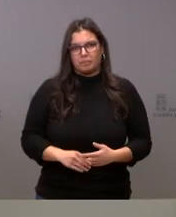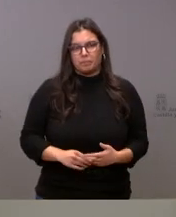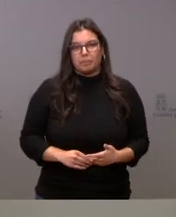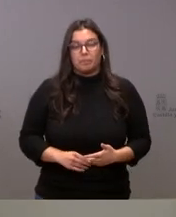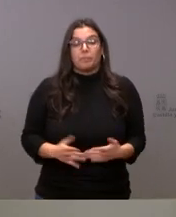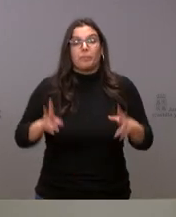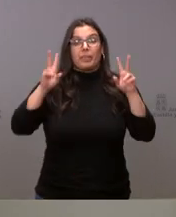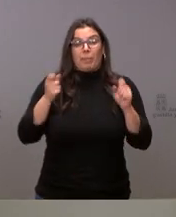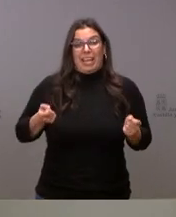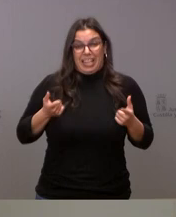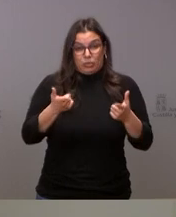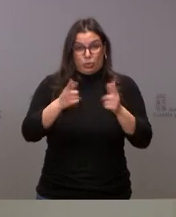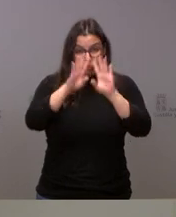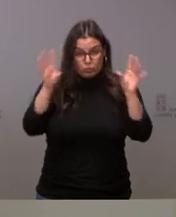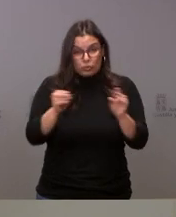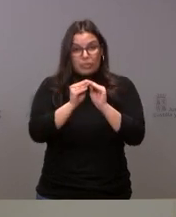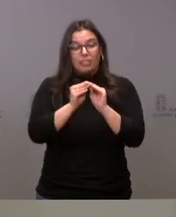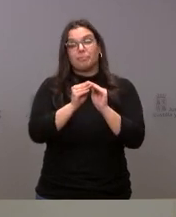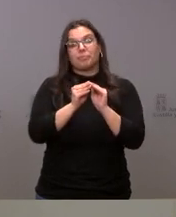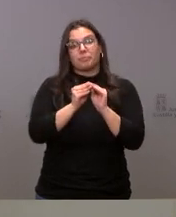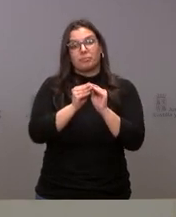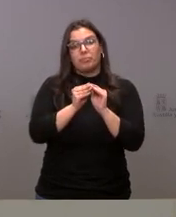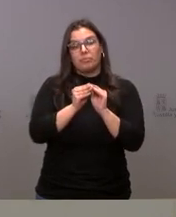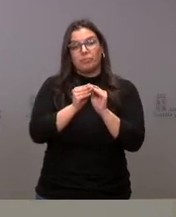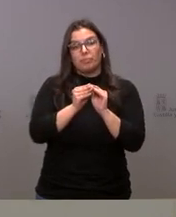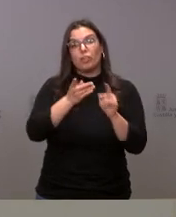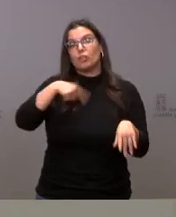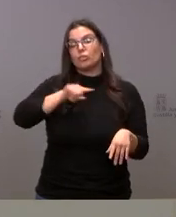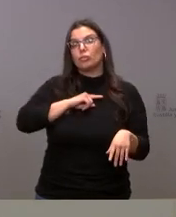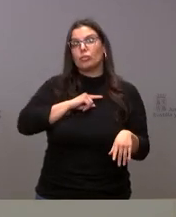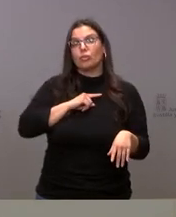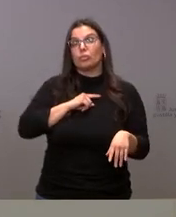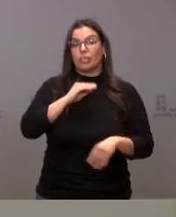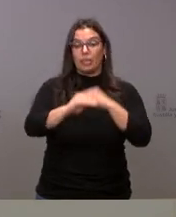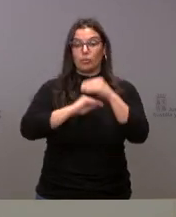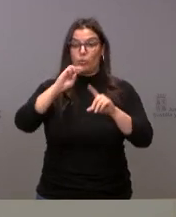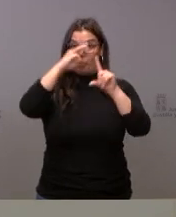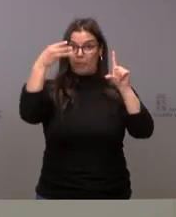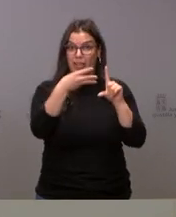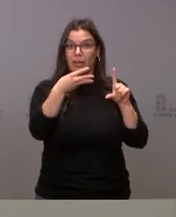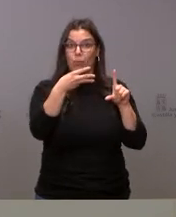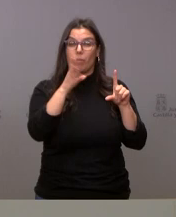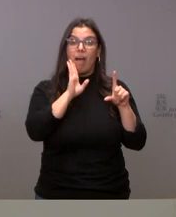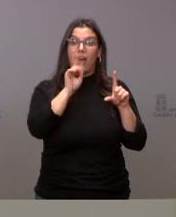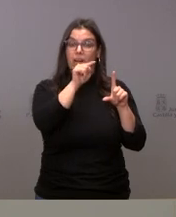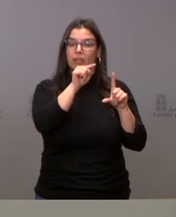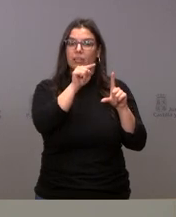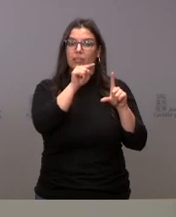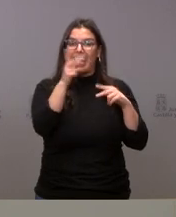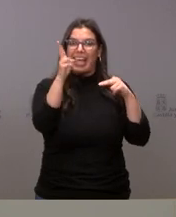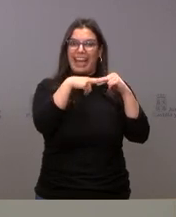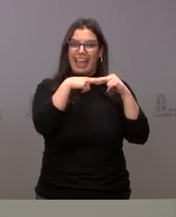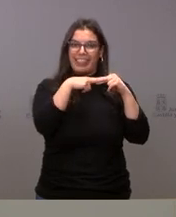Bueno, sobre el coste de las elecciones, lo que hemos hecho es habilitar en la página web un enlace